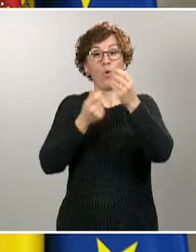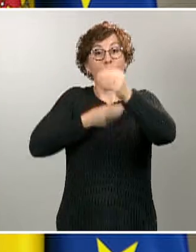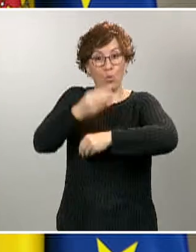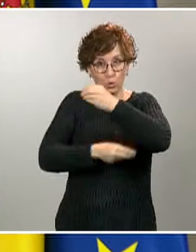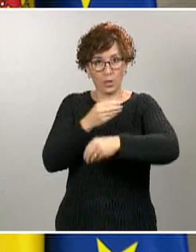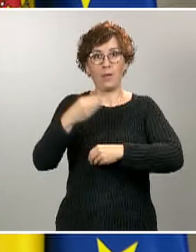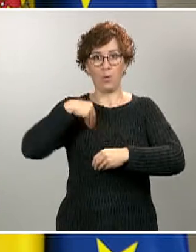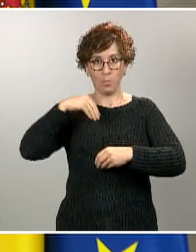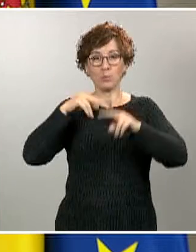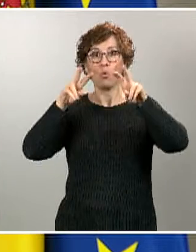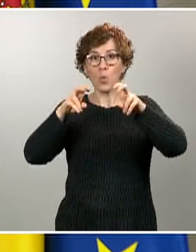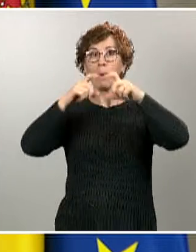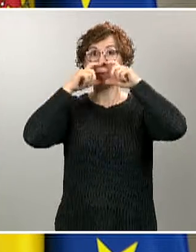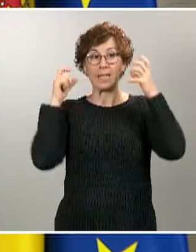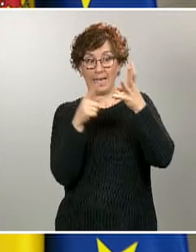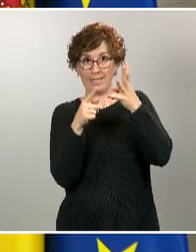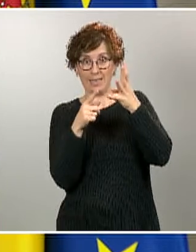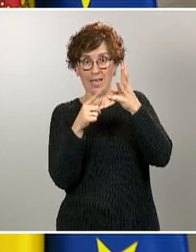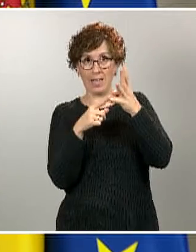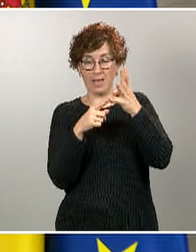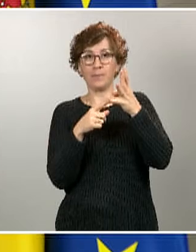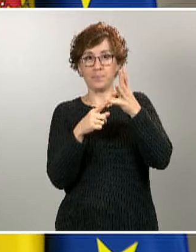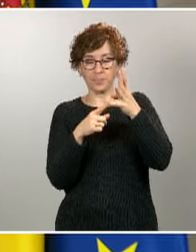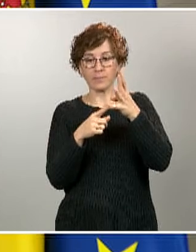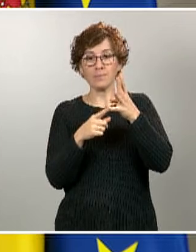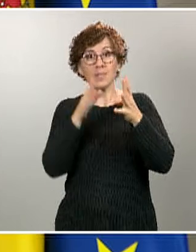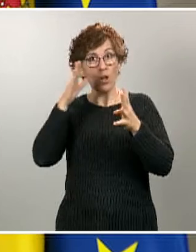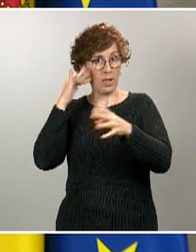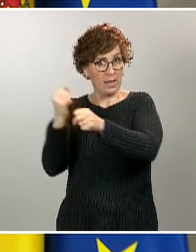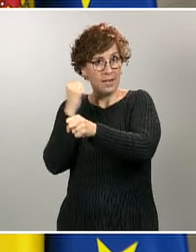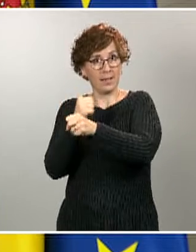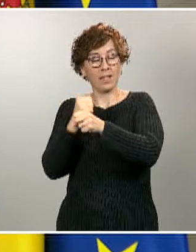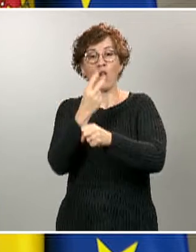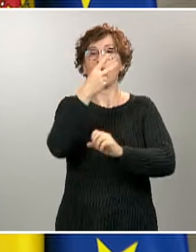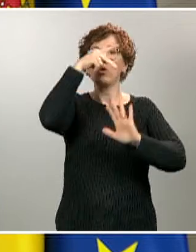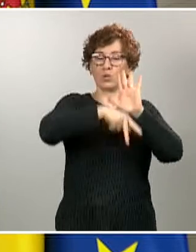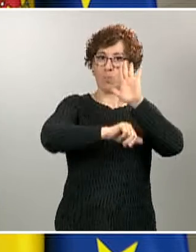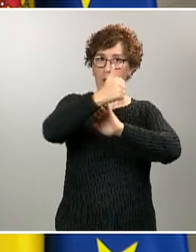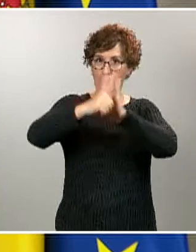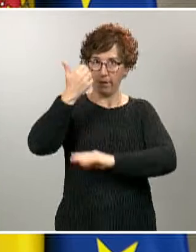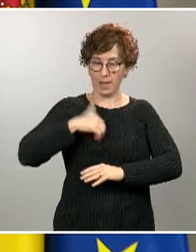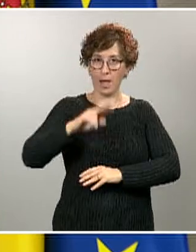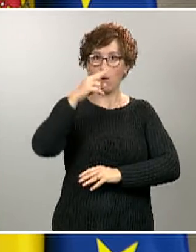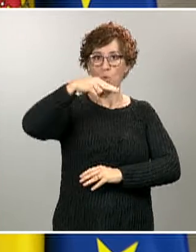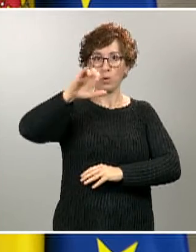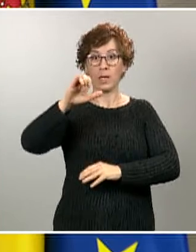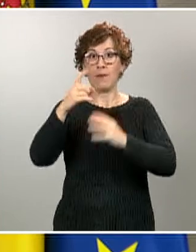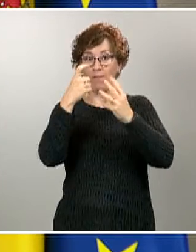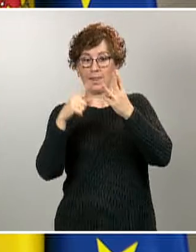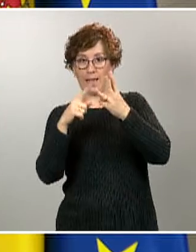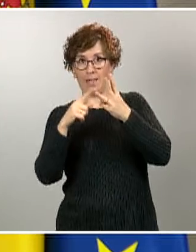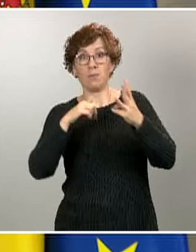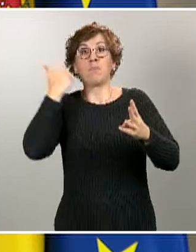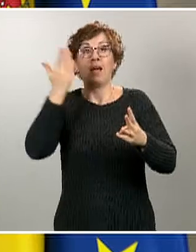higiénica, sigue trabajando en una norma UNE nueva, una tercera norma UNE, que esperamos dar a conocer en el día de mañana o en los